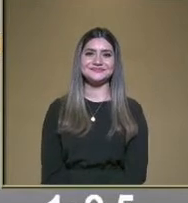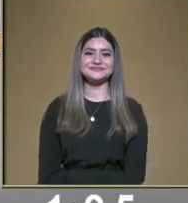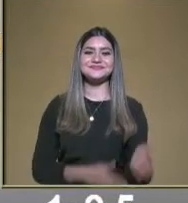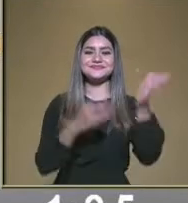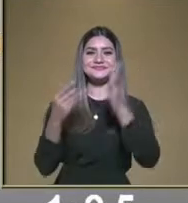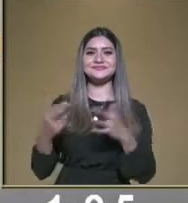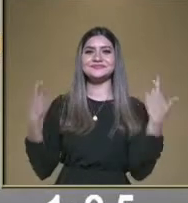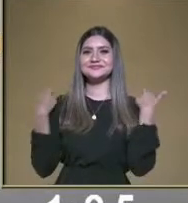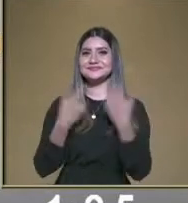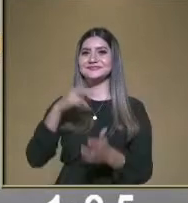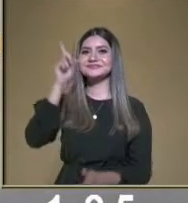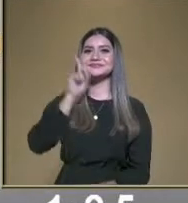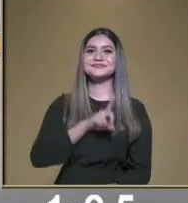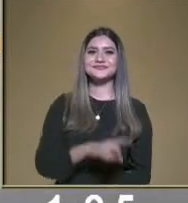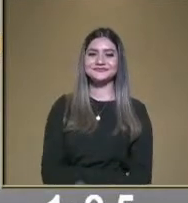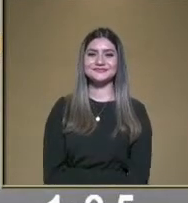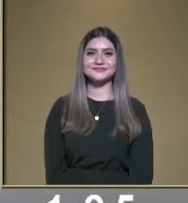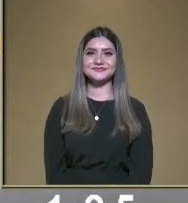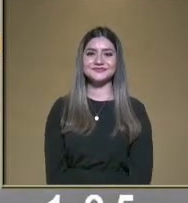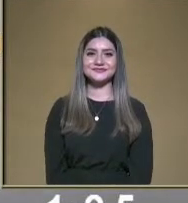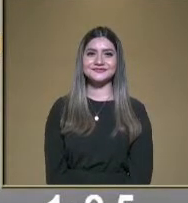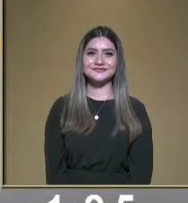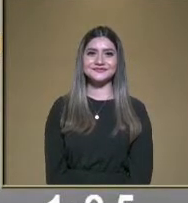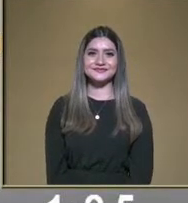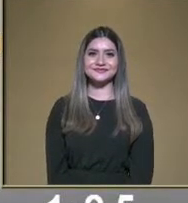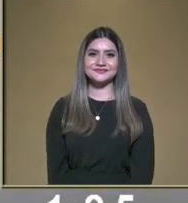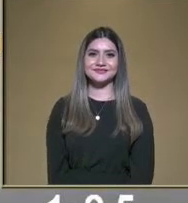de la maestra Berenice. Vamos. Ay, no.